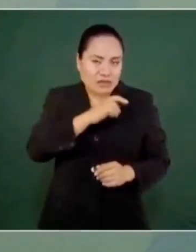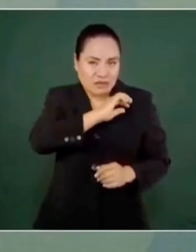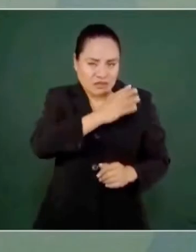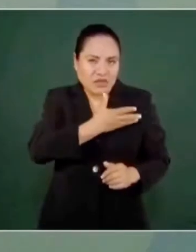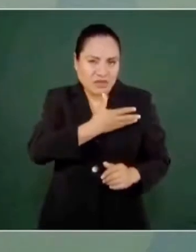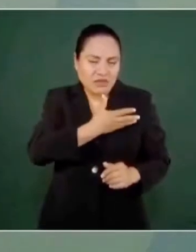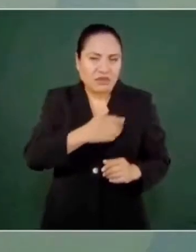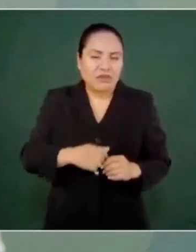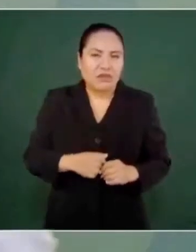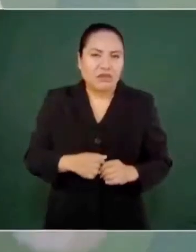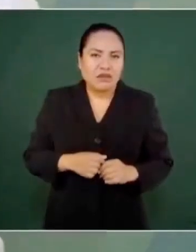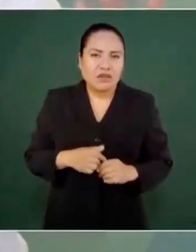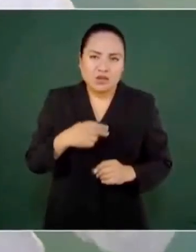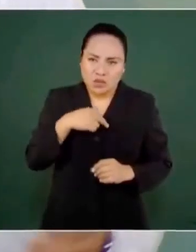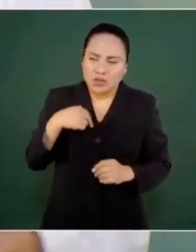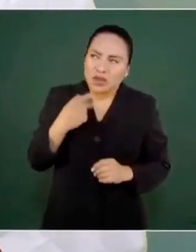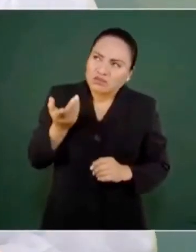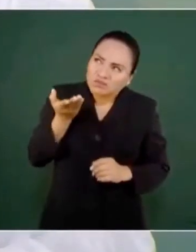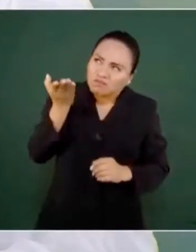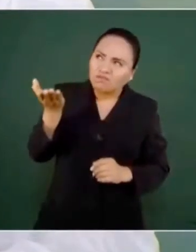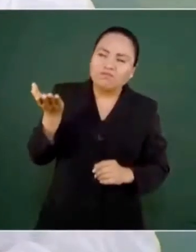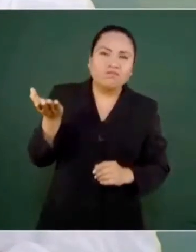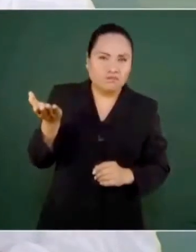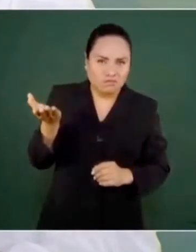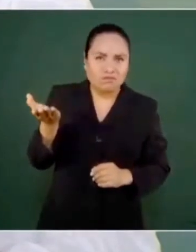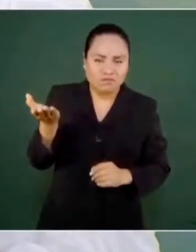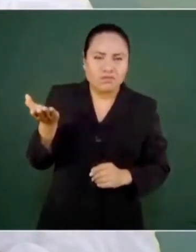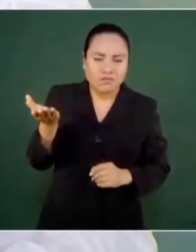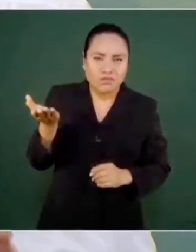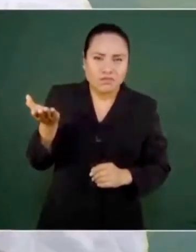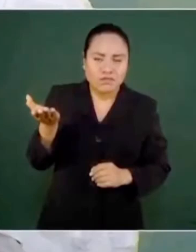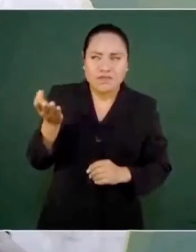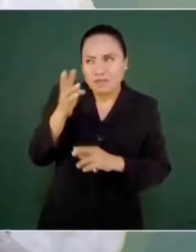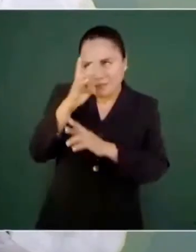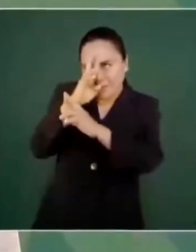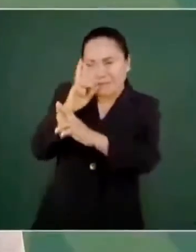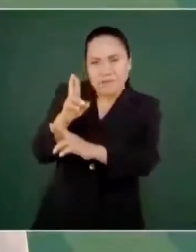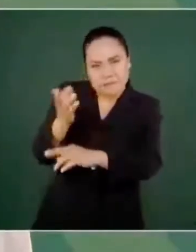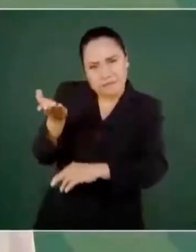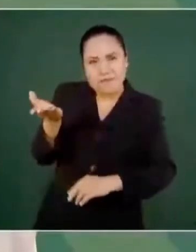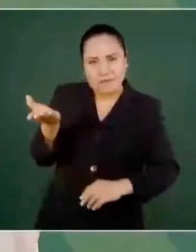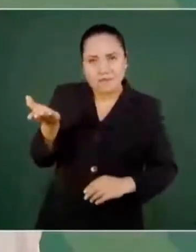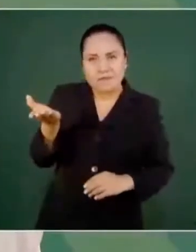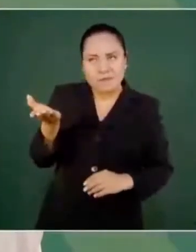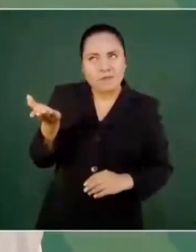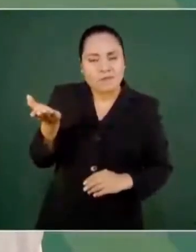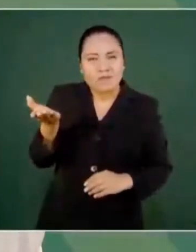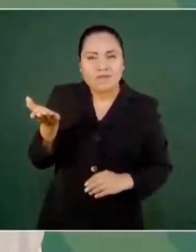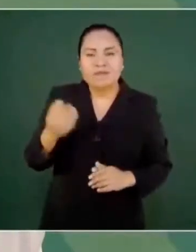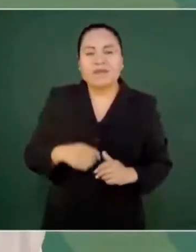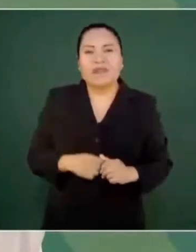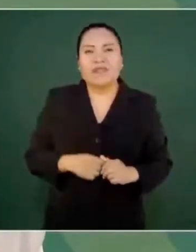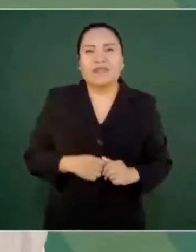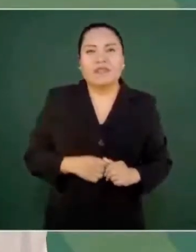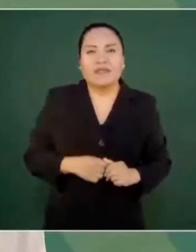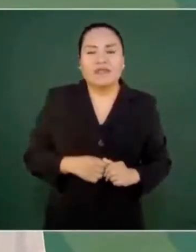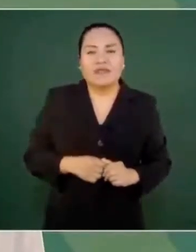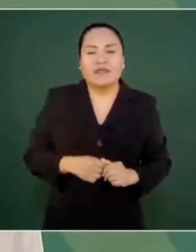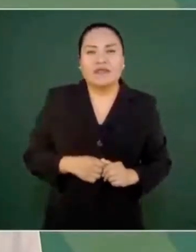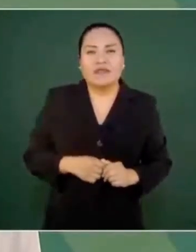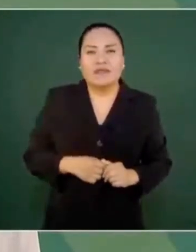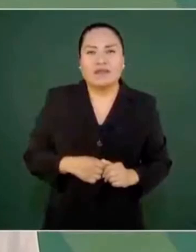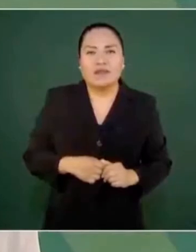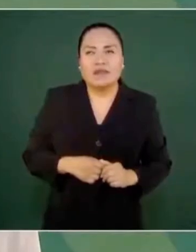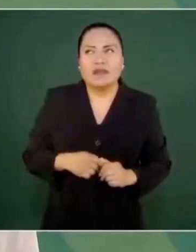le pedimos de manera muy respetuosa que se ofreciera